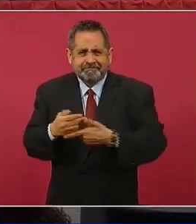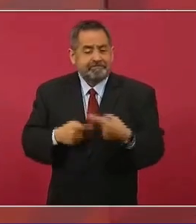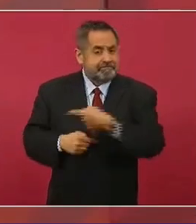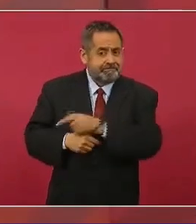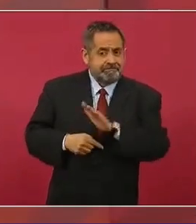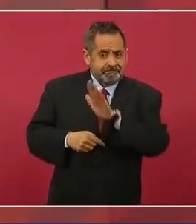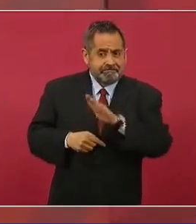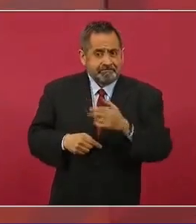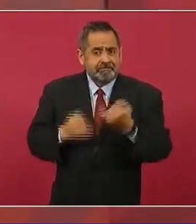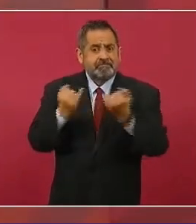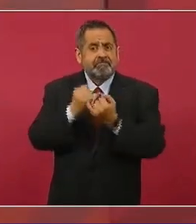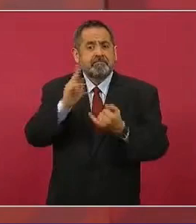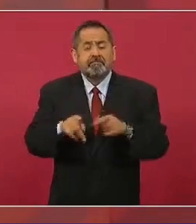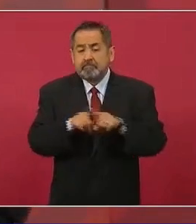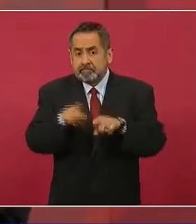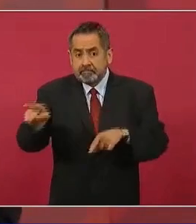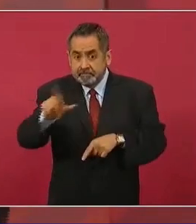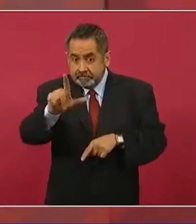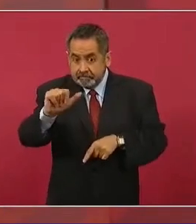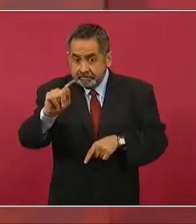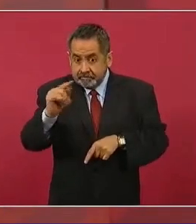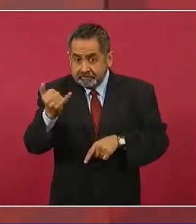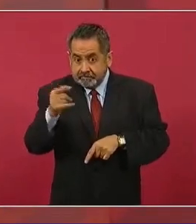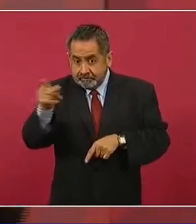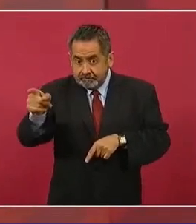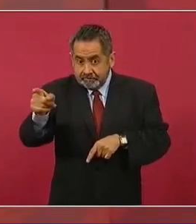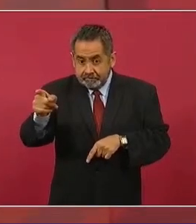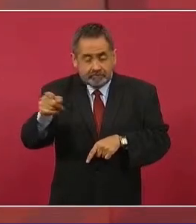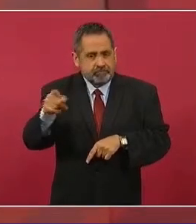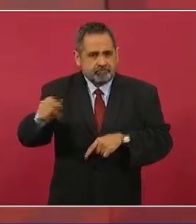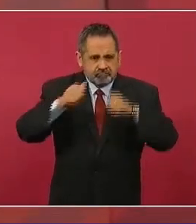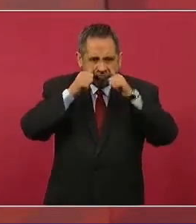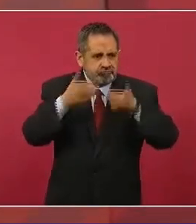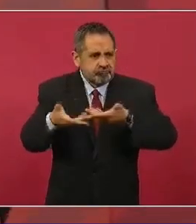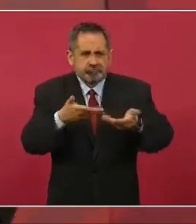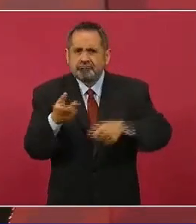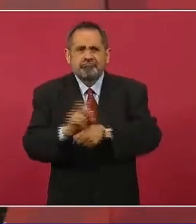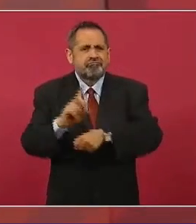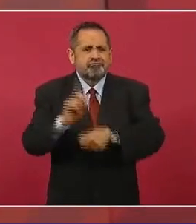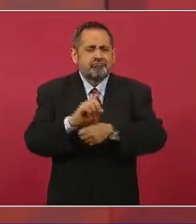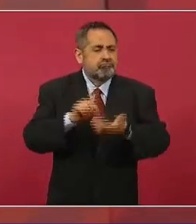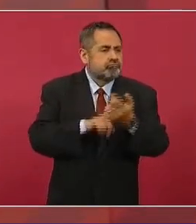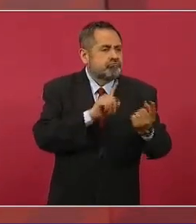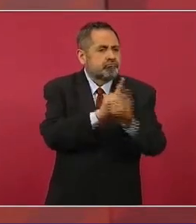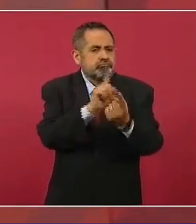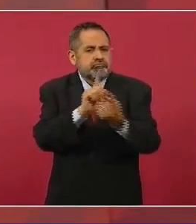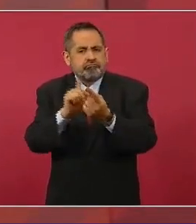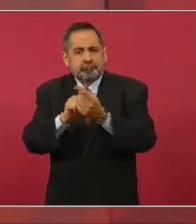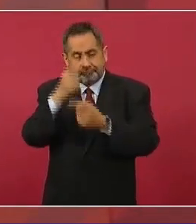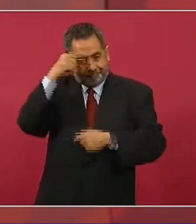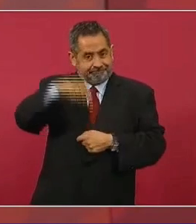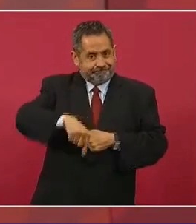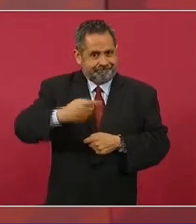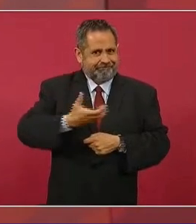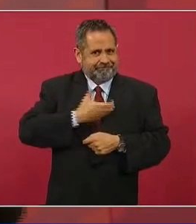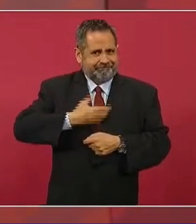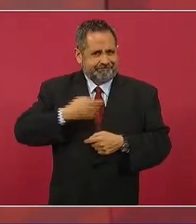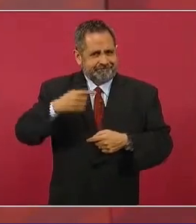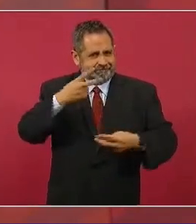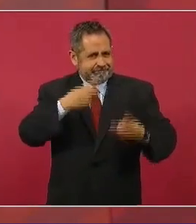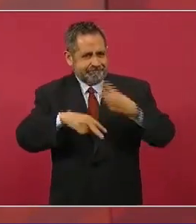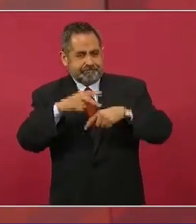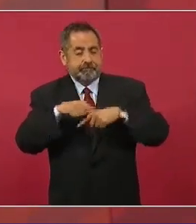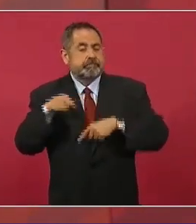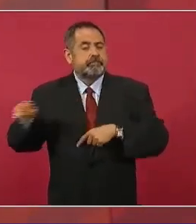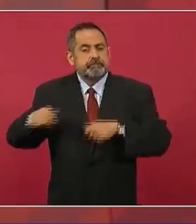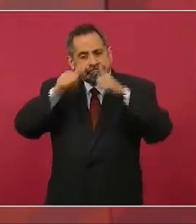Y el Eti, que atiende todos los días a los que vienen al Palacio, que es la